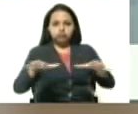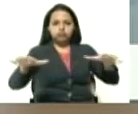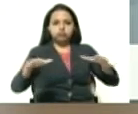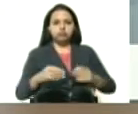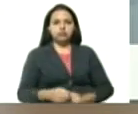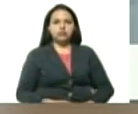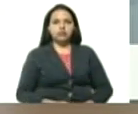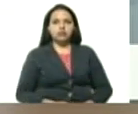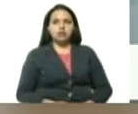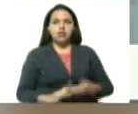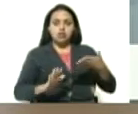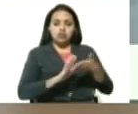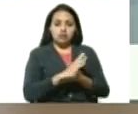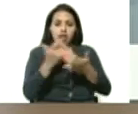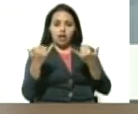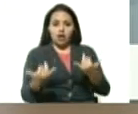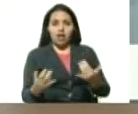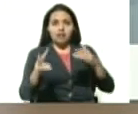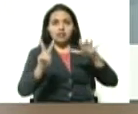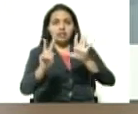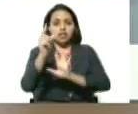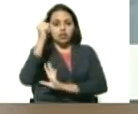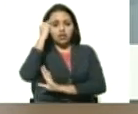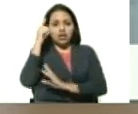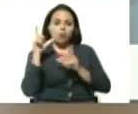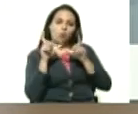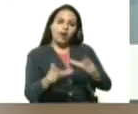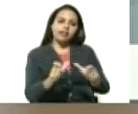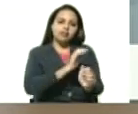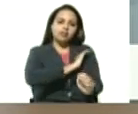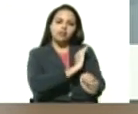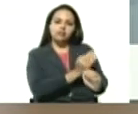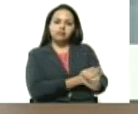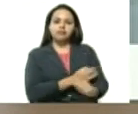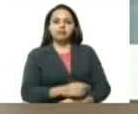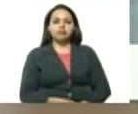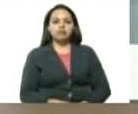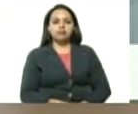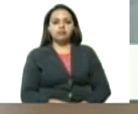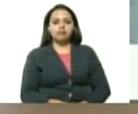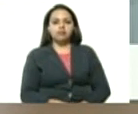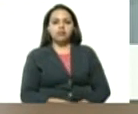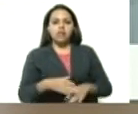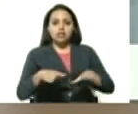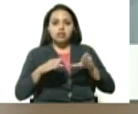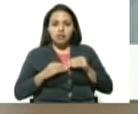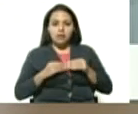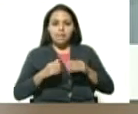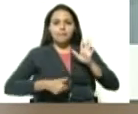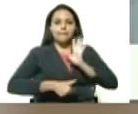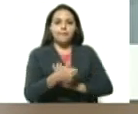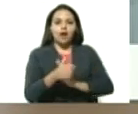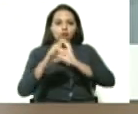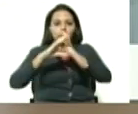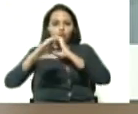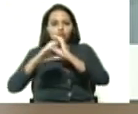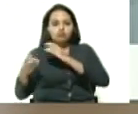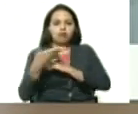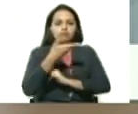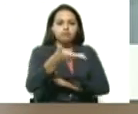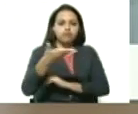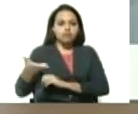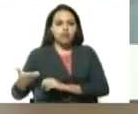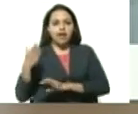Sobre todo ahora que estamos en los 7 días de cuarentena radical y aprovechamos para inyectar estas unidades autobuseras